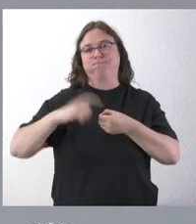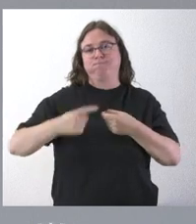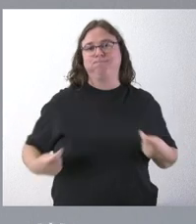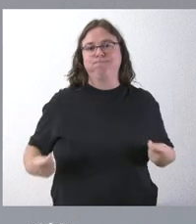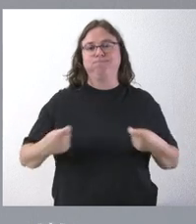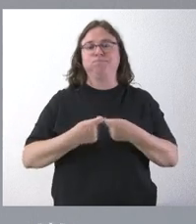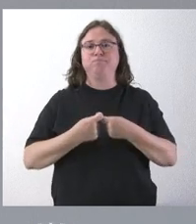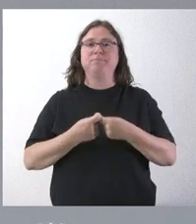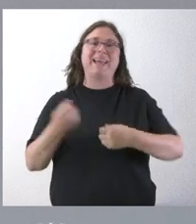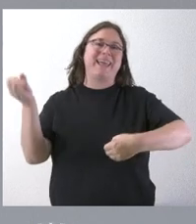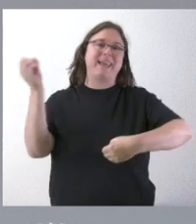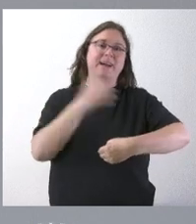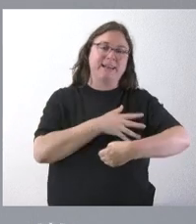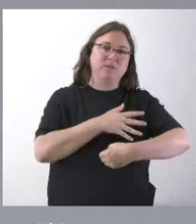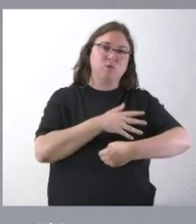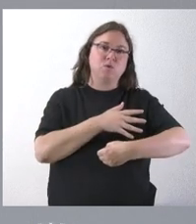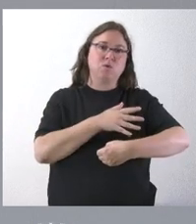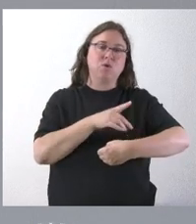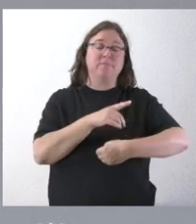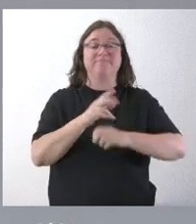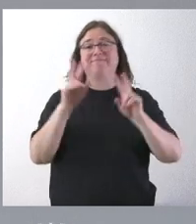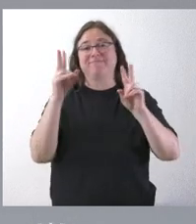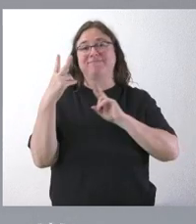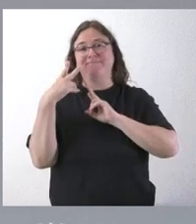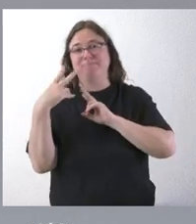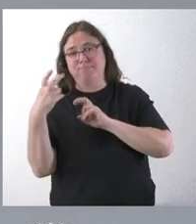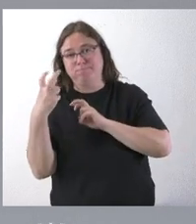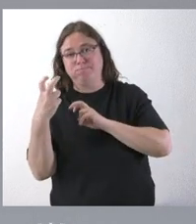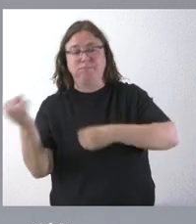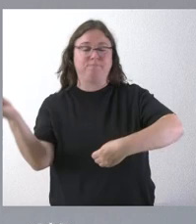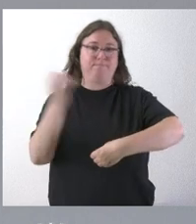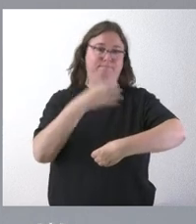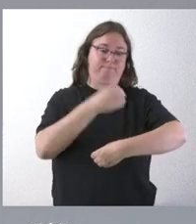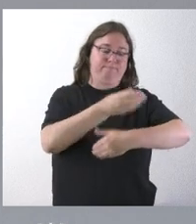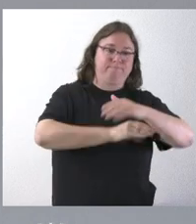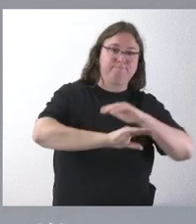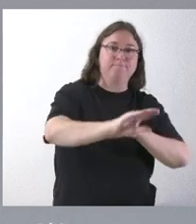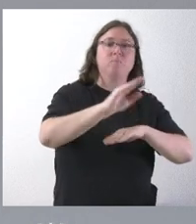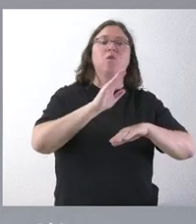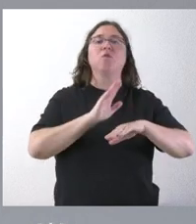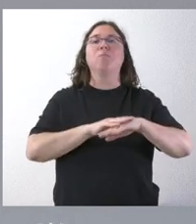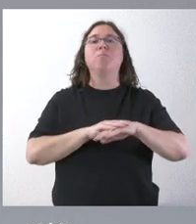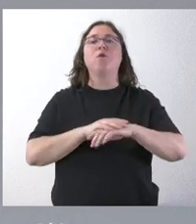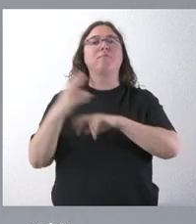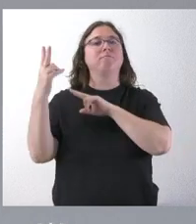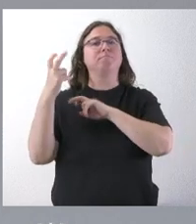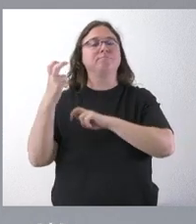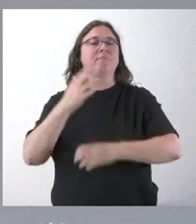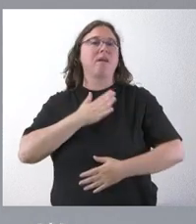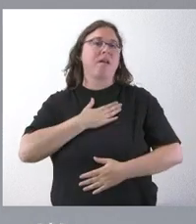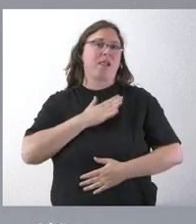ingresos tributarios impositivos de la comunidad por tributos cedidos que tenemos